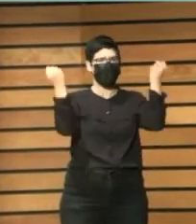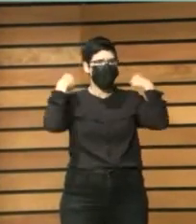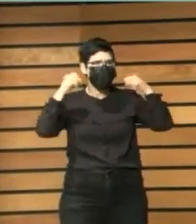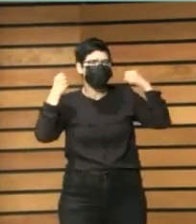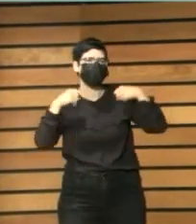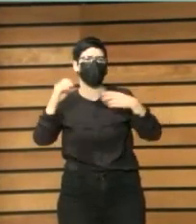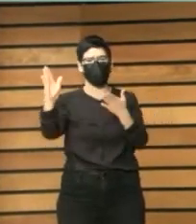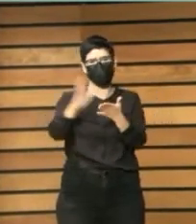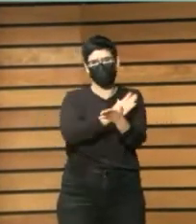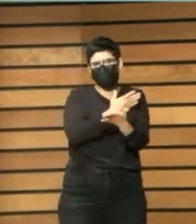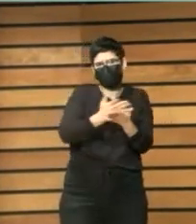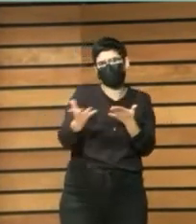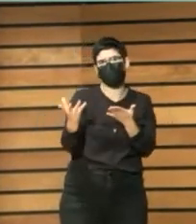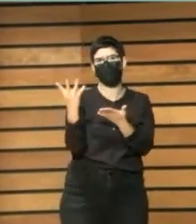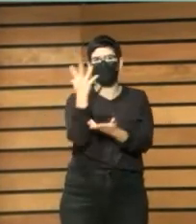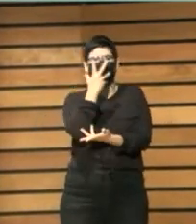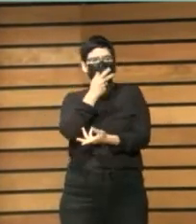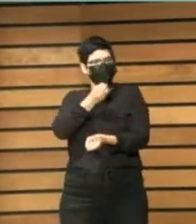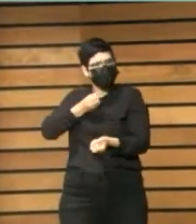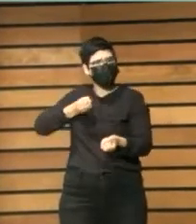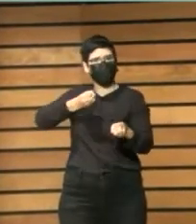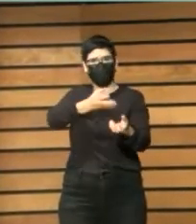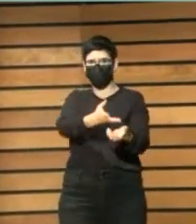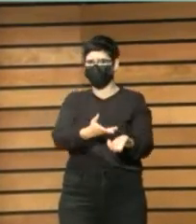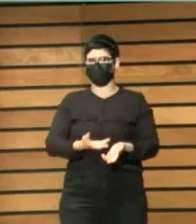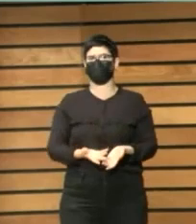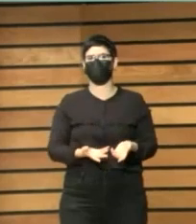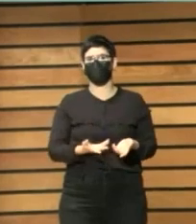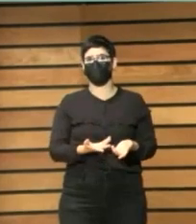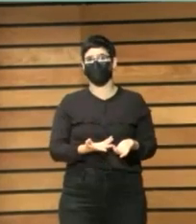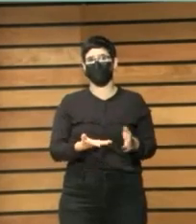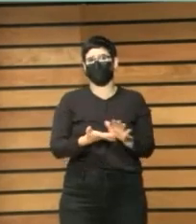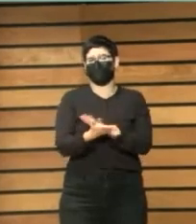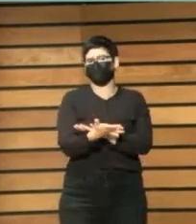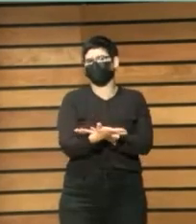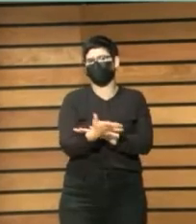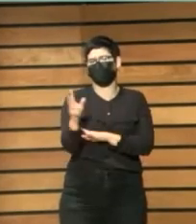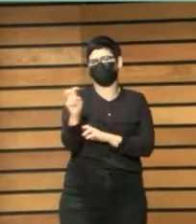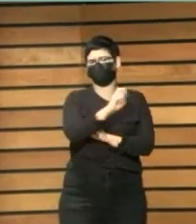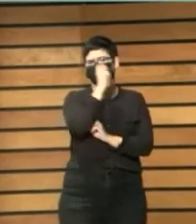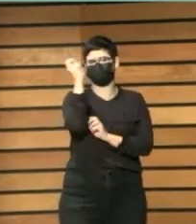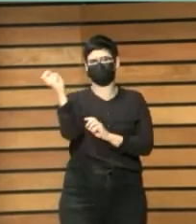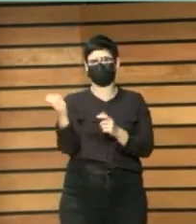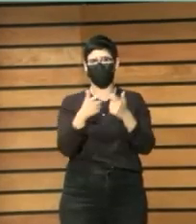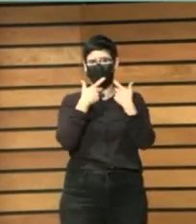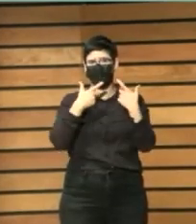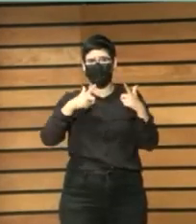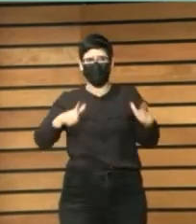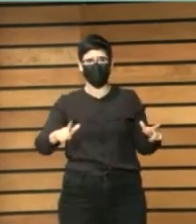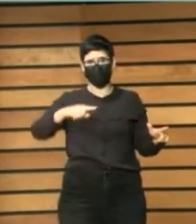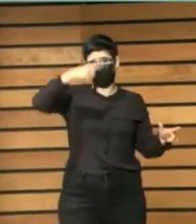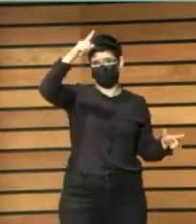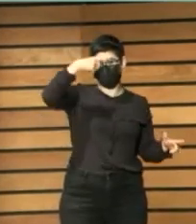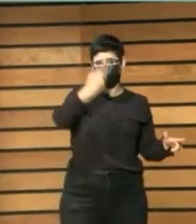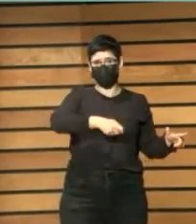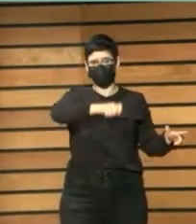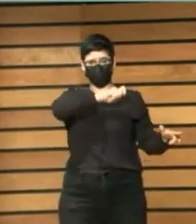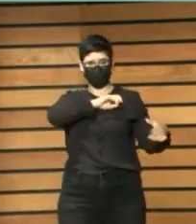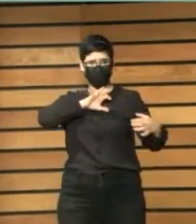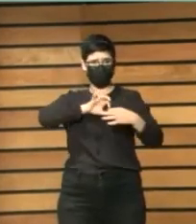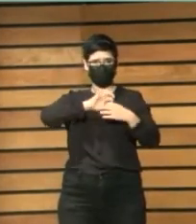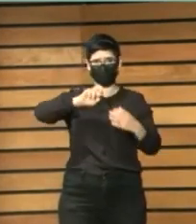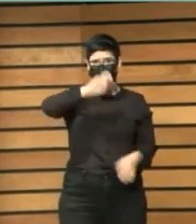relato, obviamente. Y atienden toda la diversidad lingüística y cultural de España porque compartían